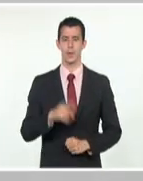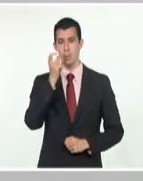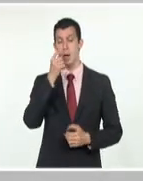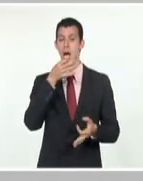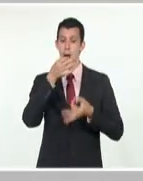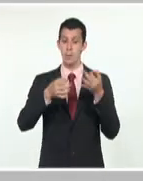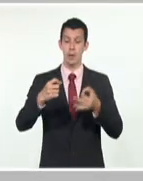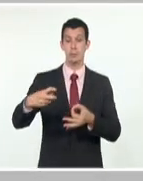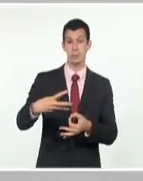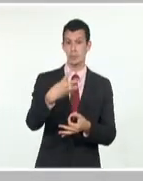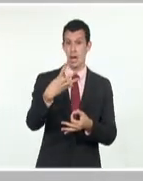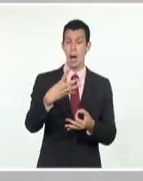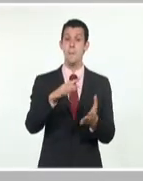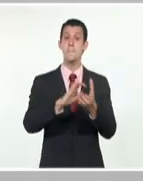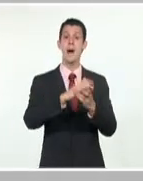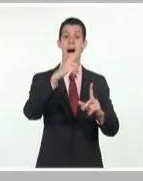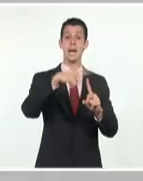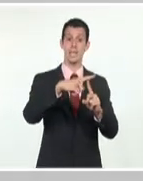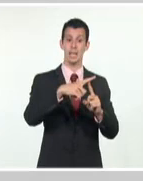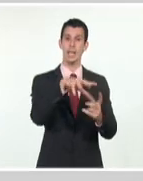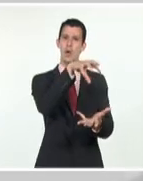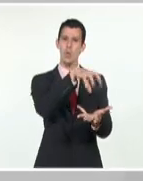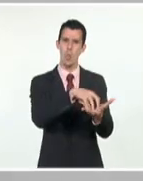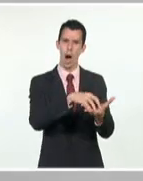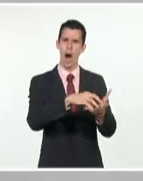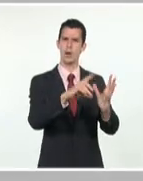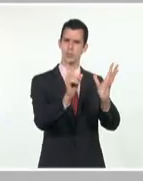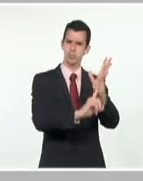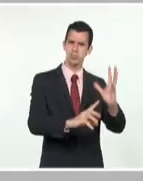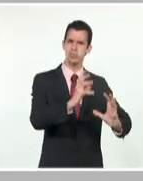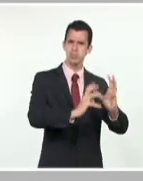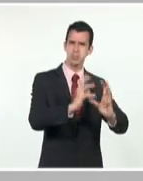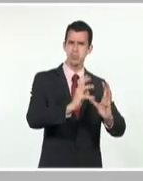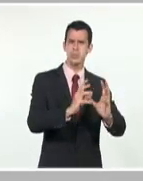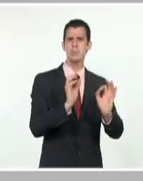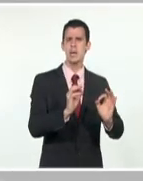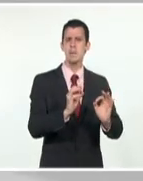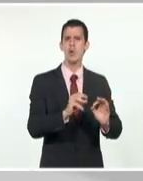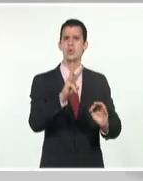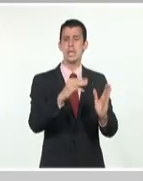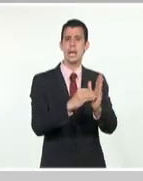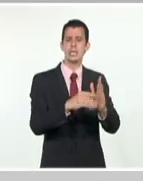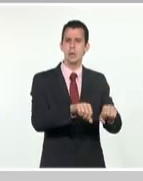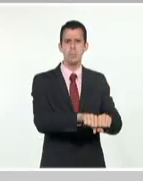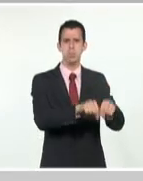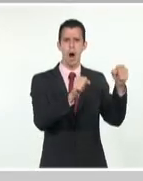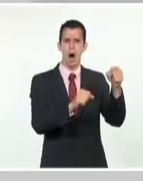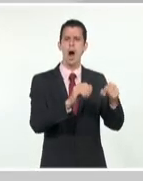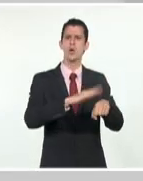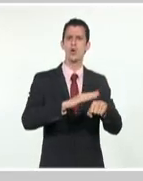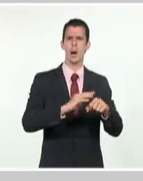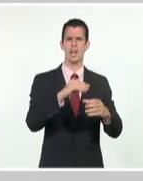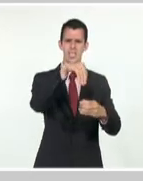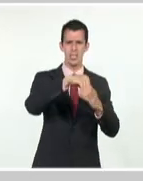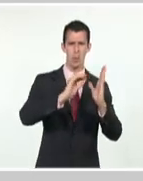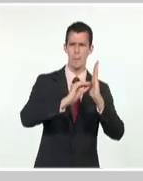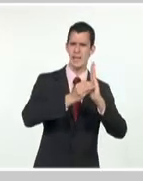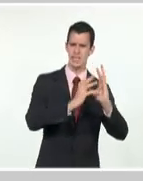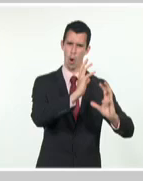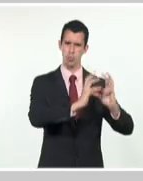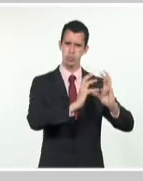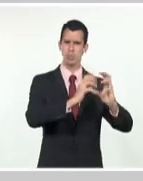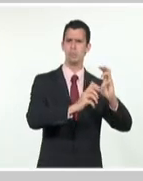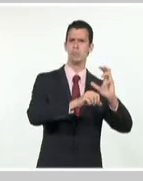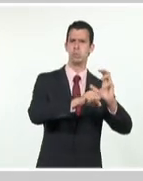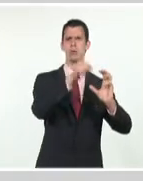llegando alrededor de 210 megawatts y salió fuera de servicio por una avería en la caldera. Esto unido a que también teníamos